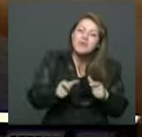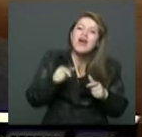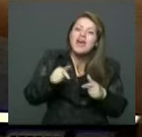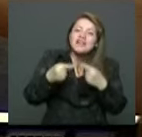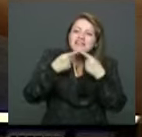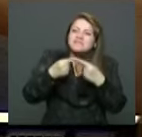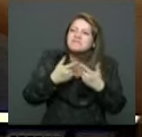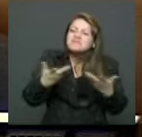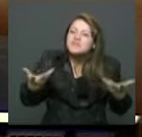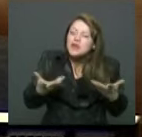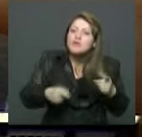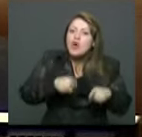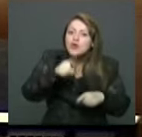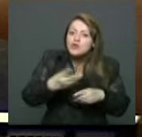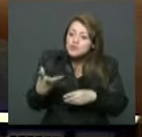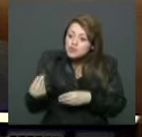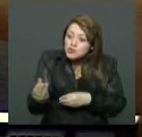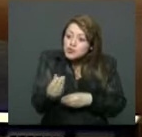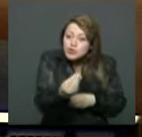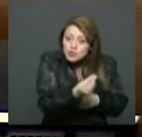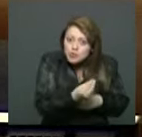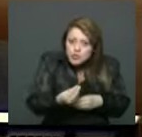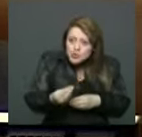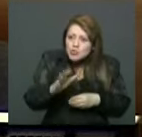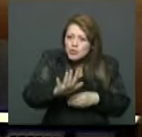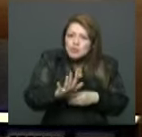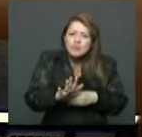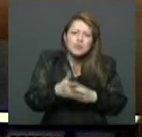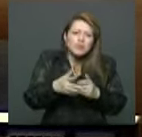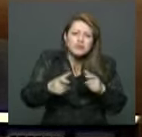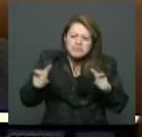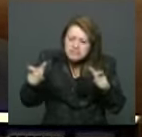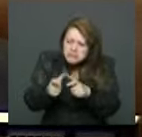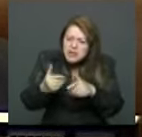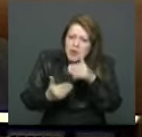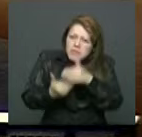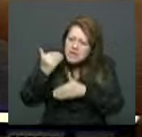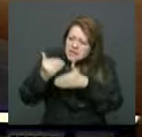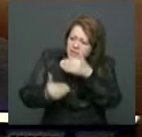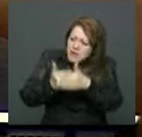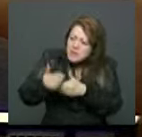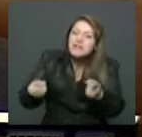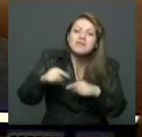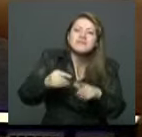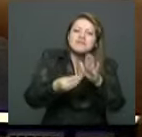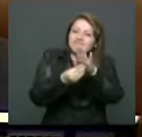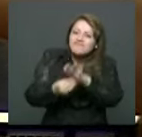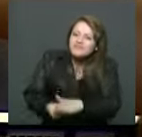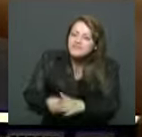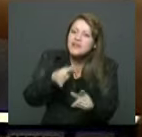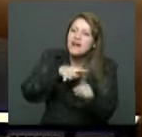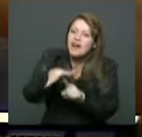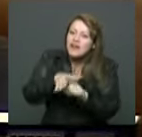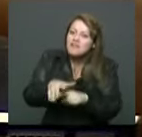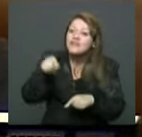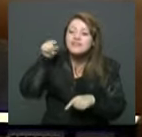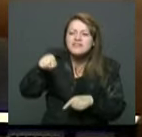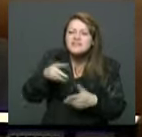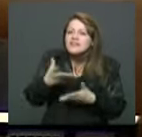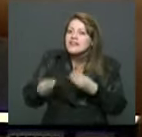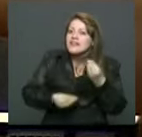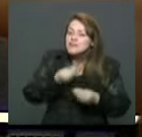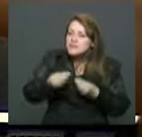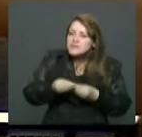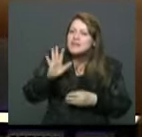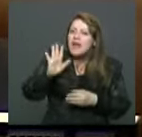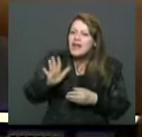atenta contra los partidos minoritarios la propuesta que pretenden revivir del Senado Regional, si bien tiene una realidad, si esto se